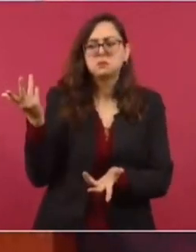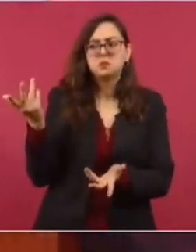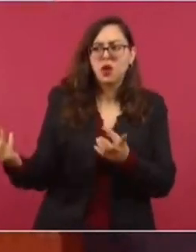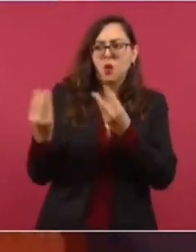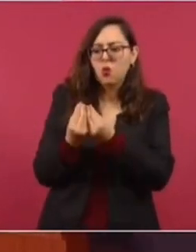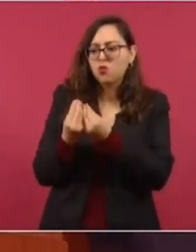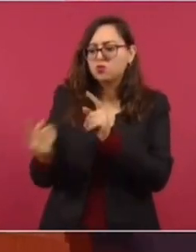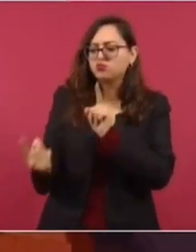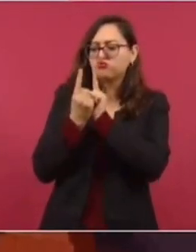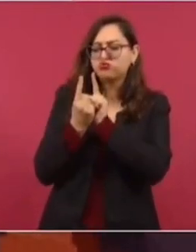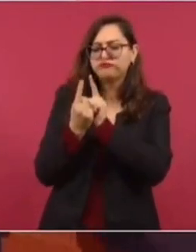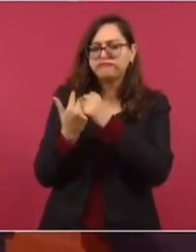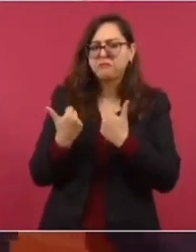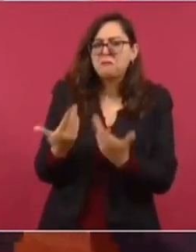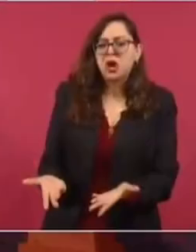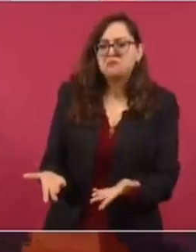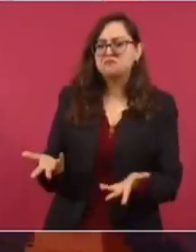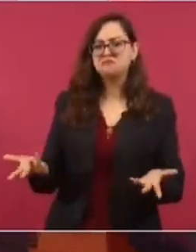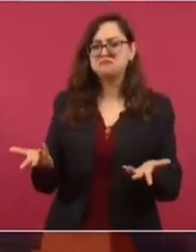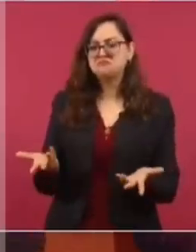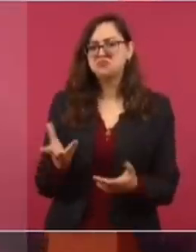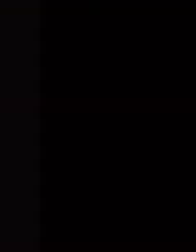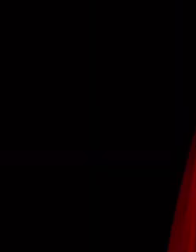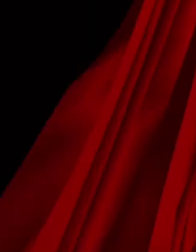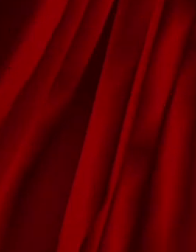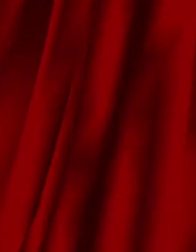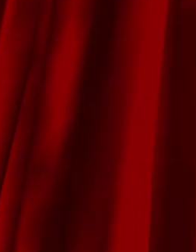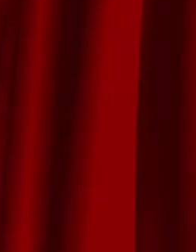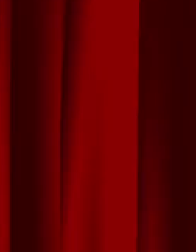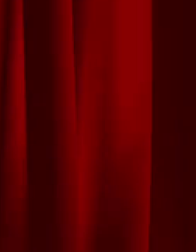ningún acuerdo. O sea, a tratar.